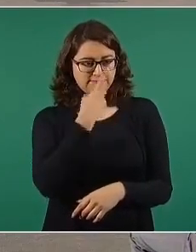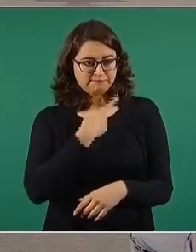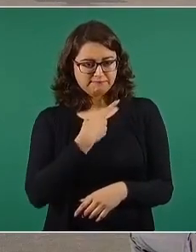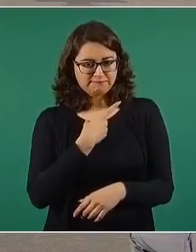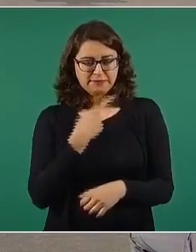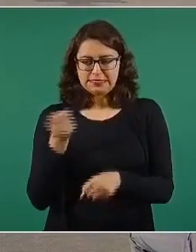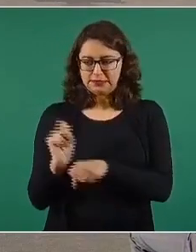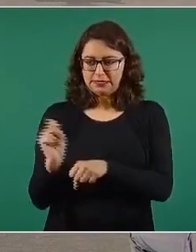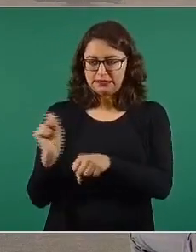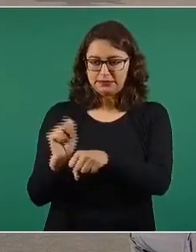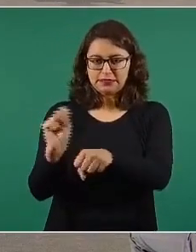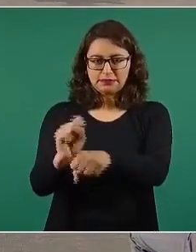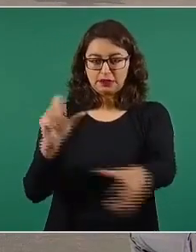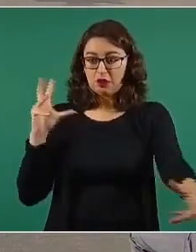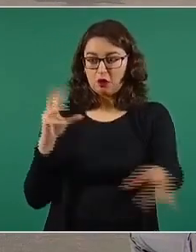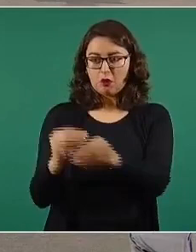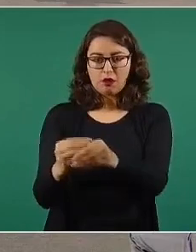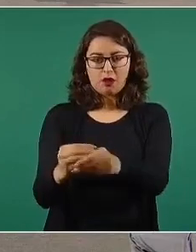Esto es ayer.